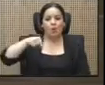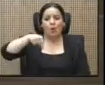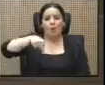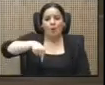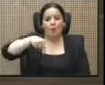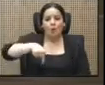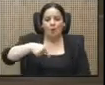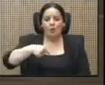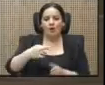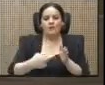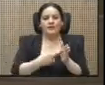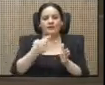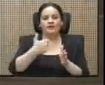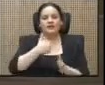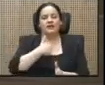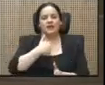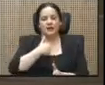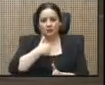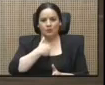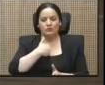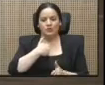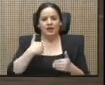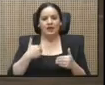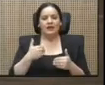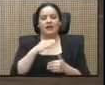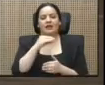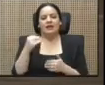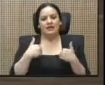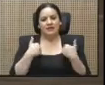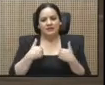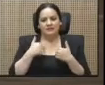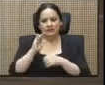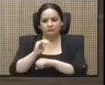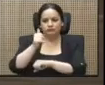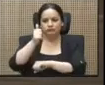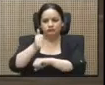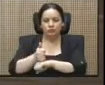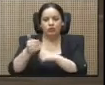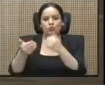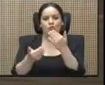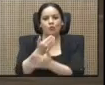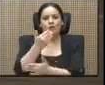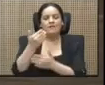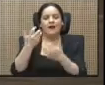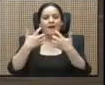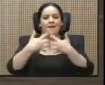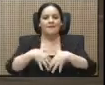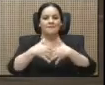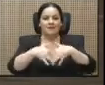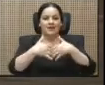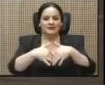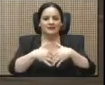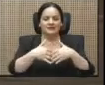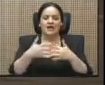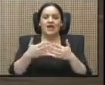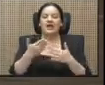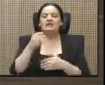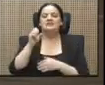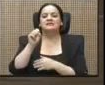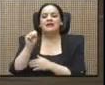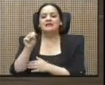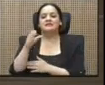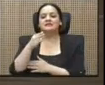tenemos la dicha de la instalación de una nueva empresa, SAICS, con posibilidades de 600 personas, 600